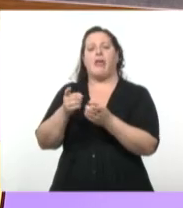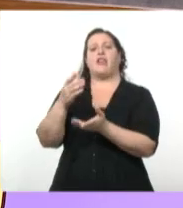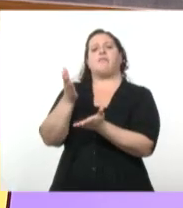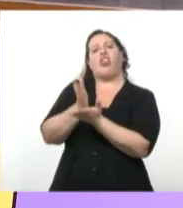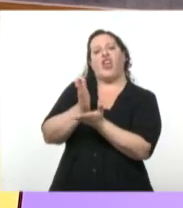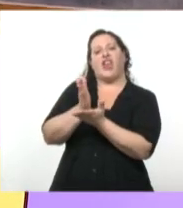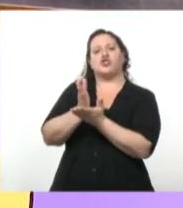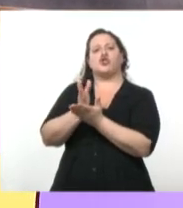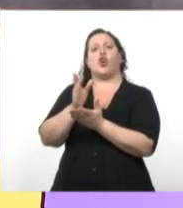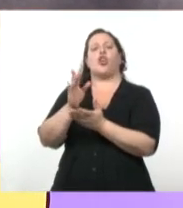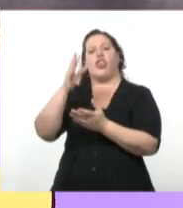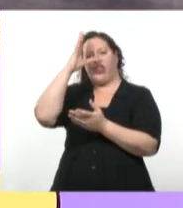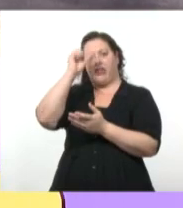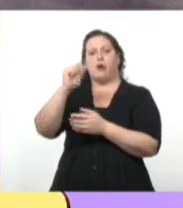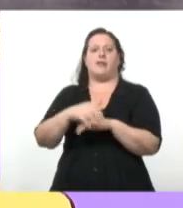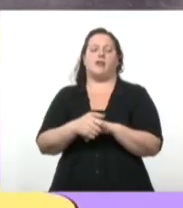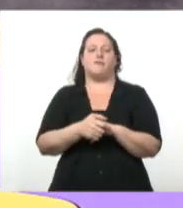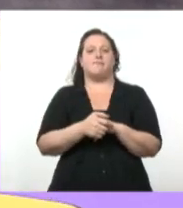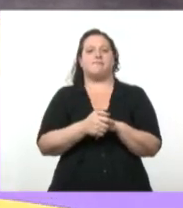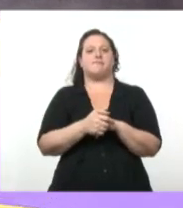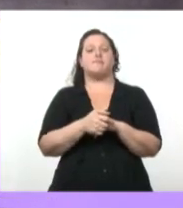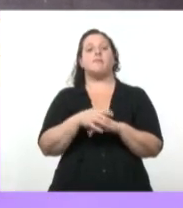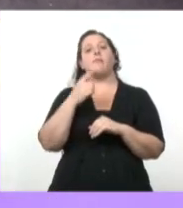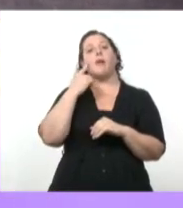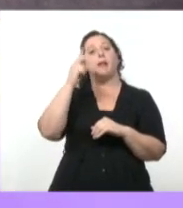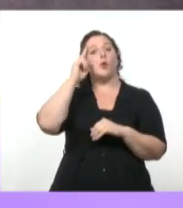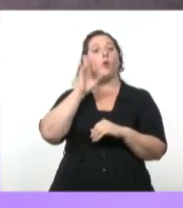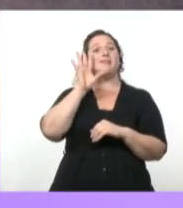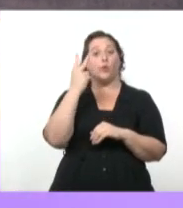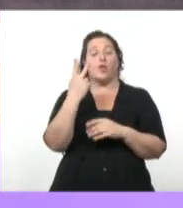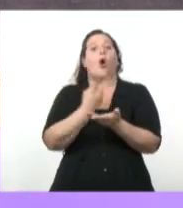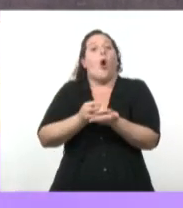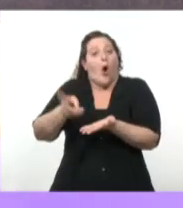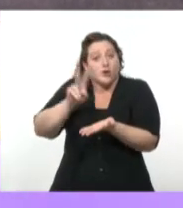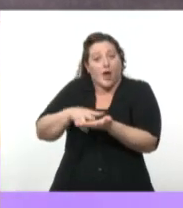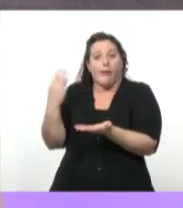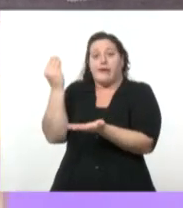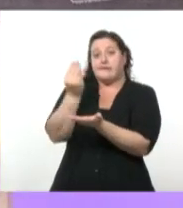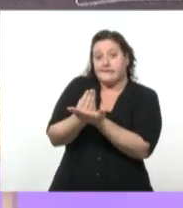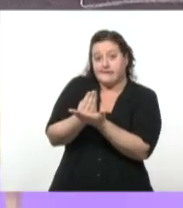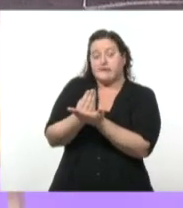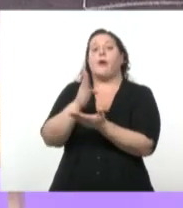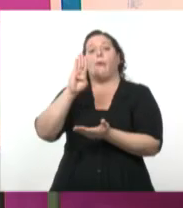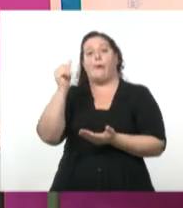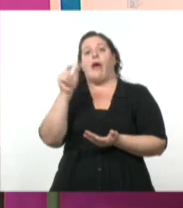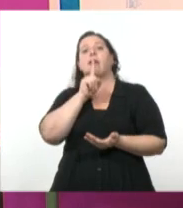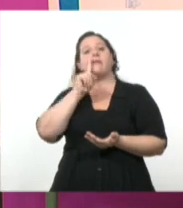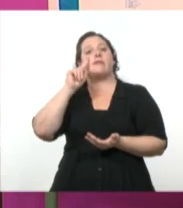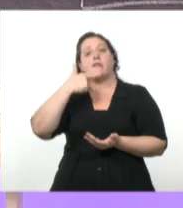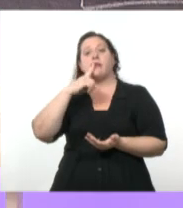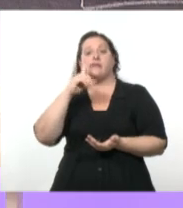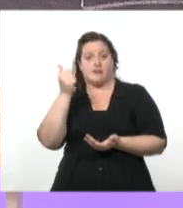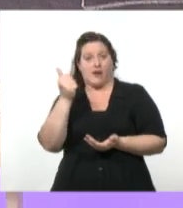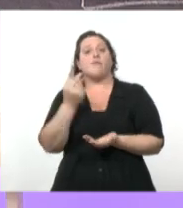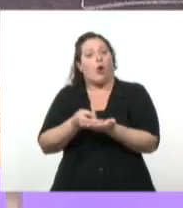En 1952 vuelve al poder el dictador Fulgencio Batista y